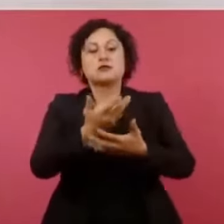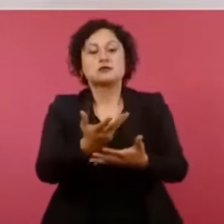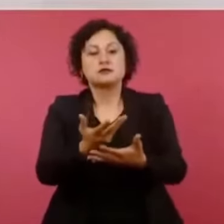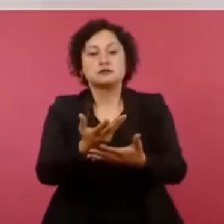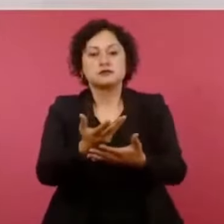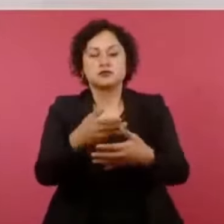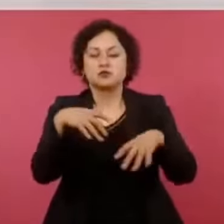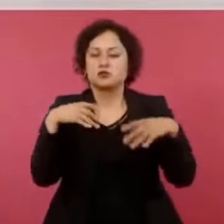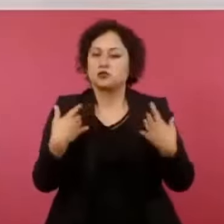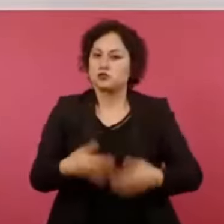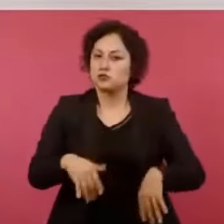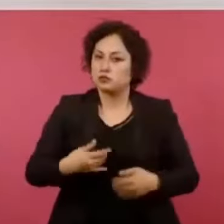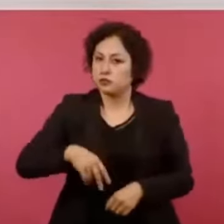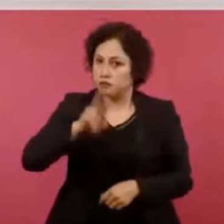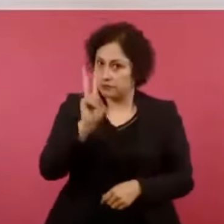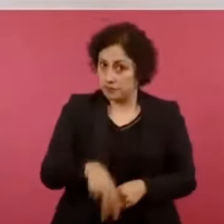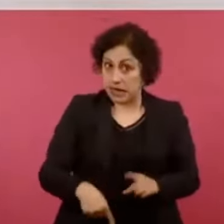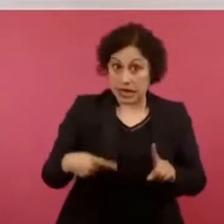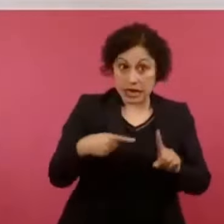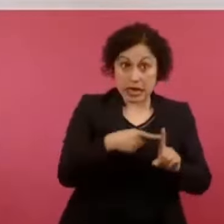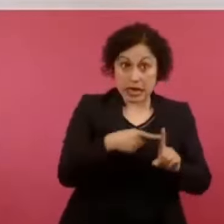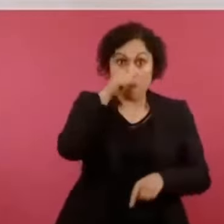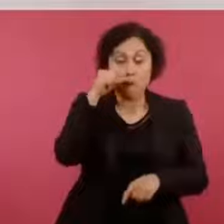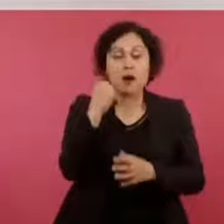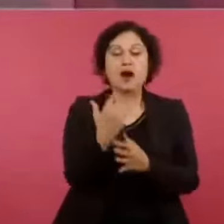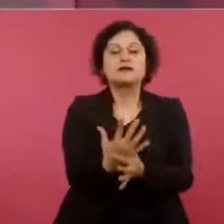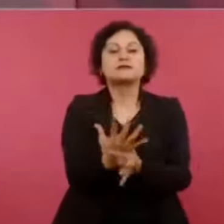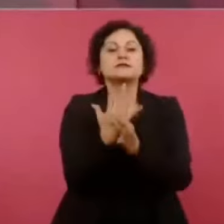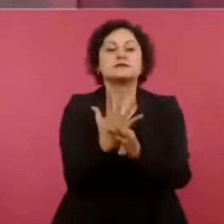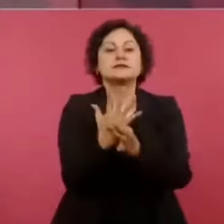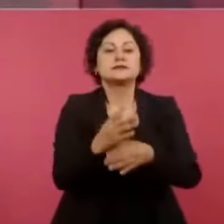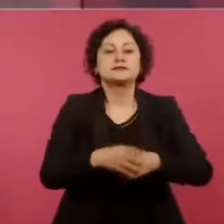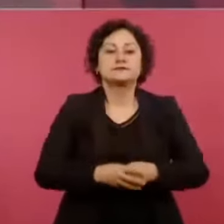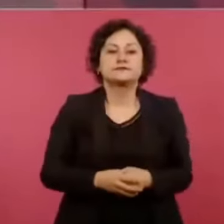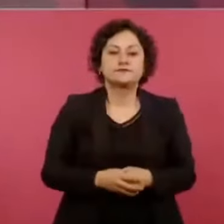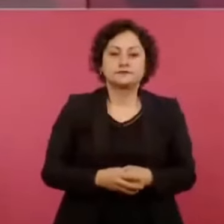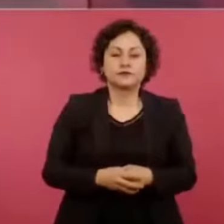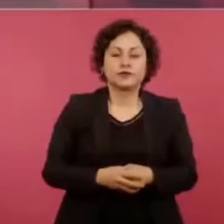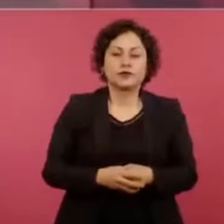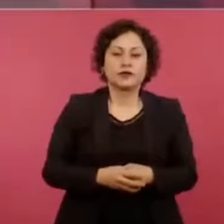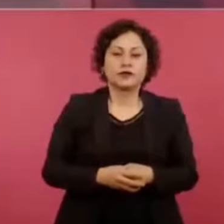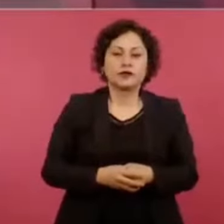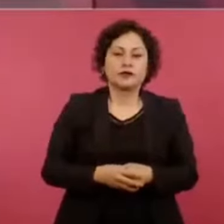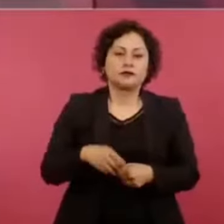divina nos acompañe